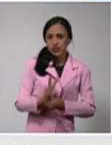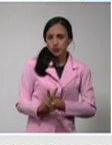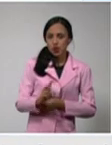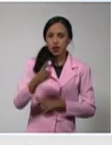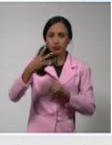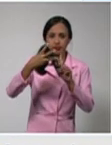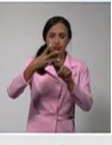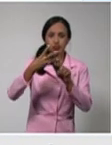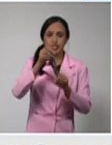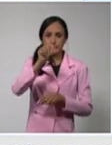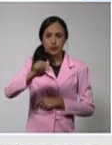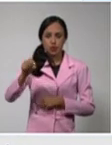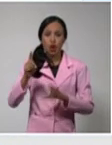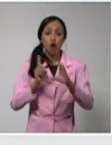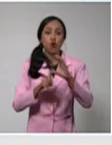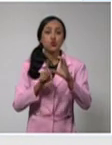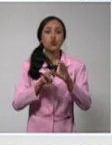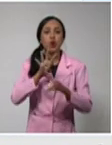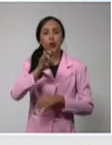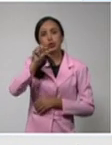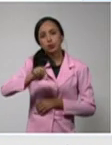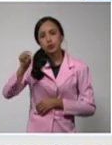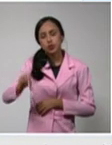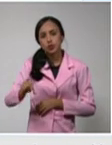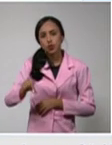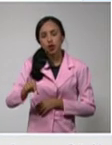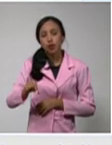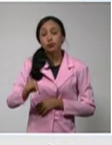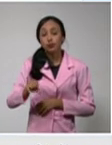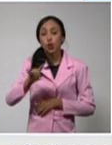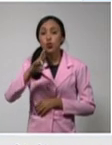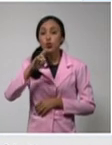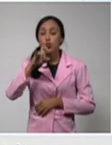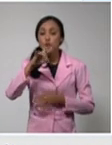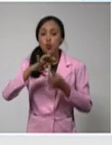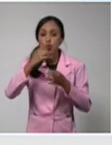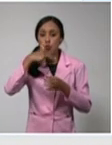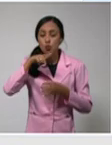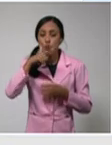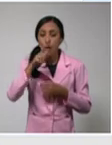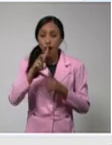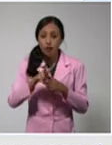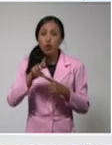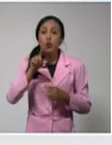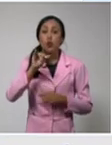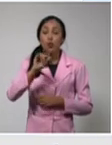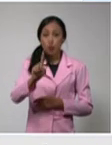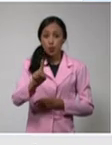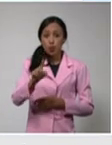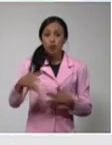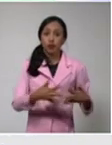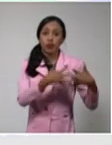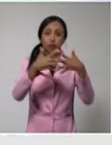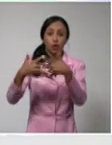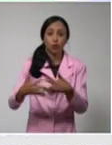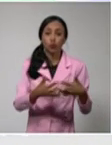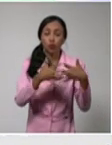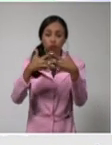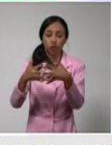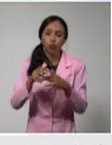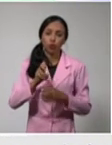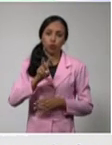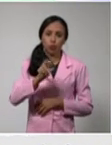de Rusia cuatro, de Uruguay uno y de Estados Unidos dos. Casos